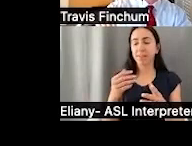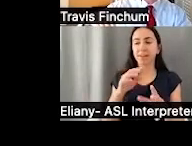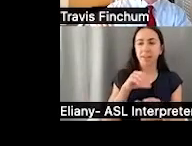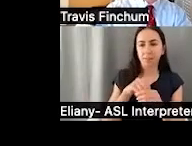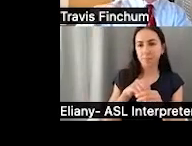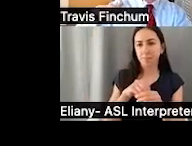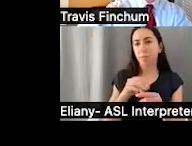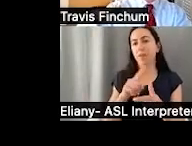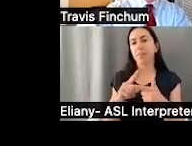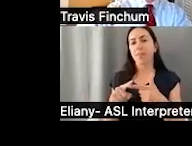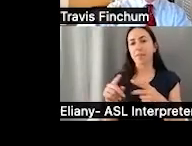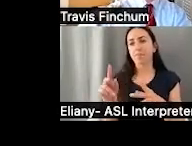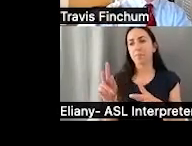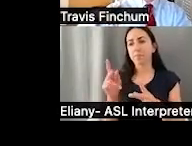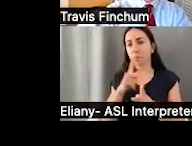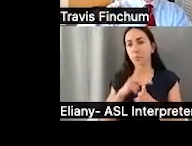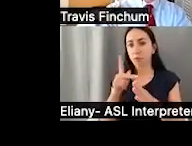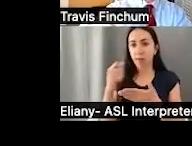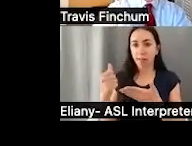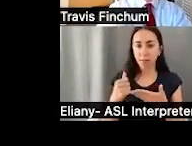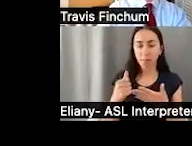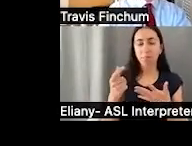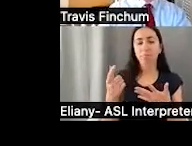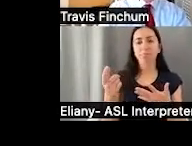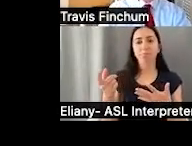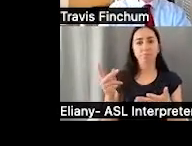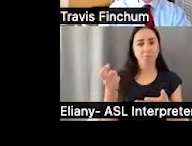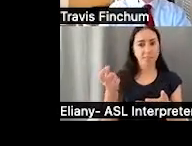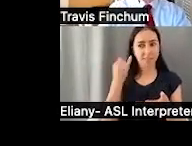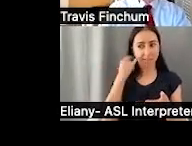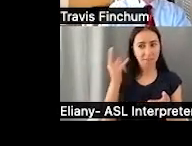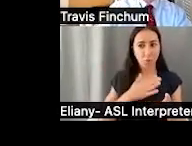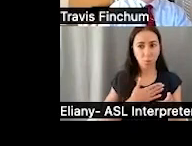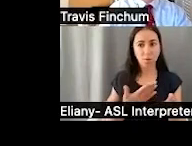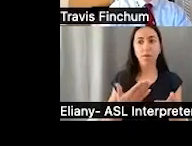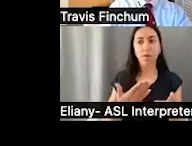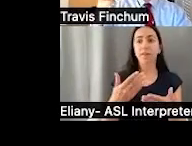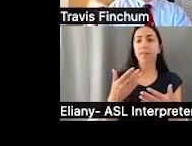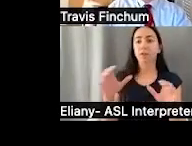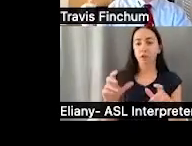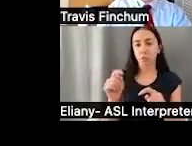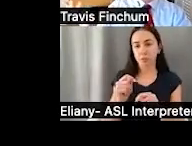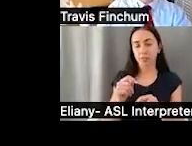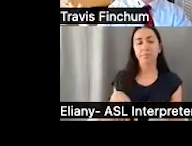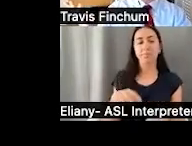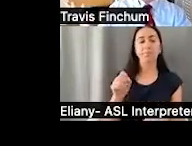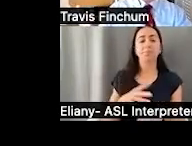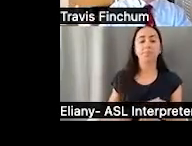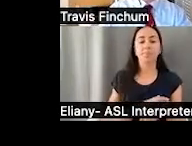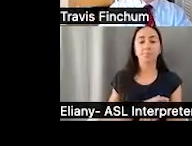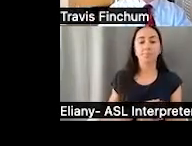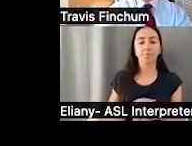a profesionales o, por ejemplo, administradores corporativos, tenemos que estar dispuestos. Asegurarnos que estén dispuestos a hacerlo por